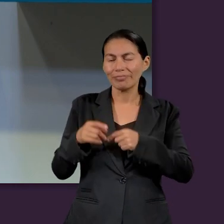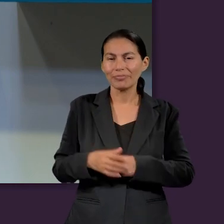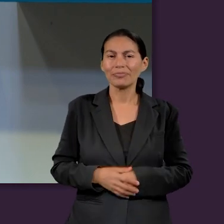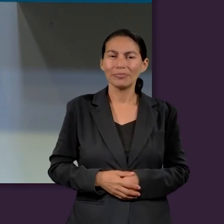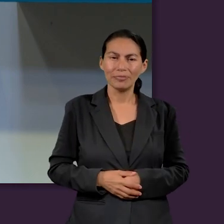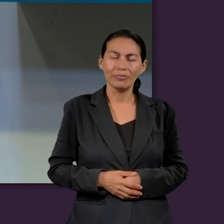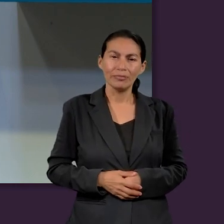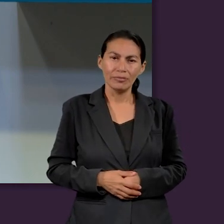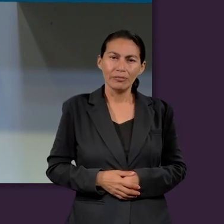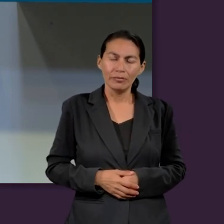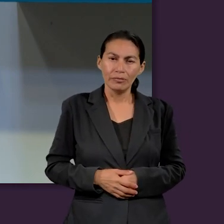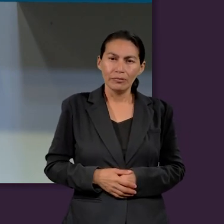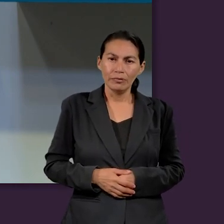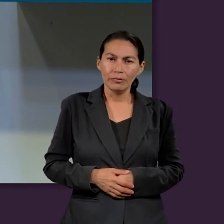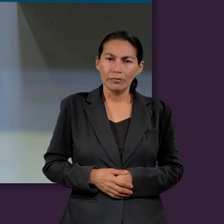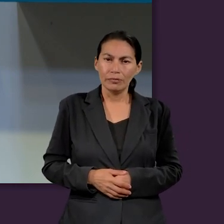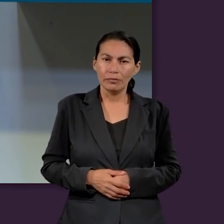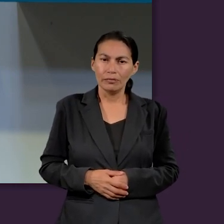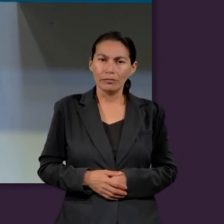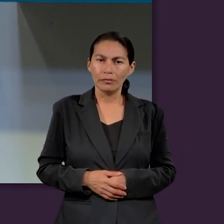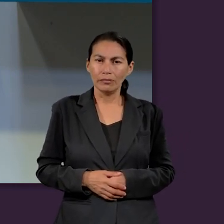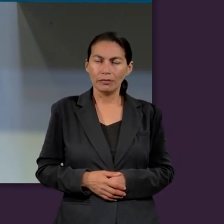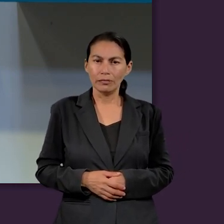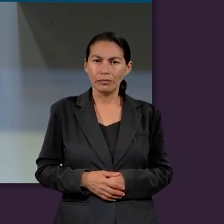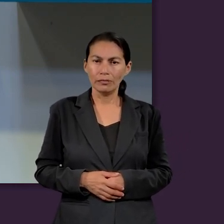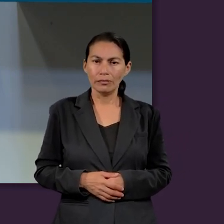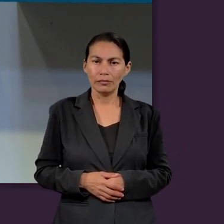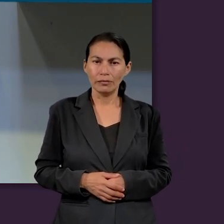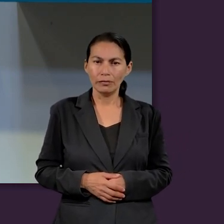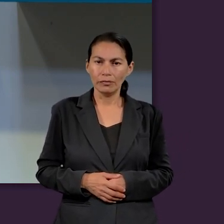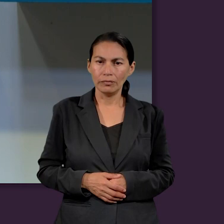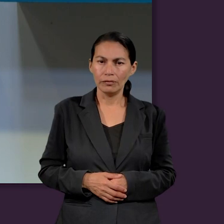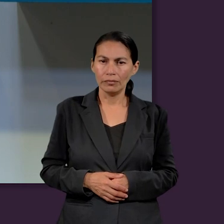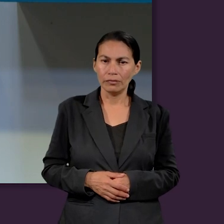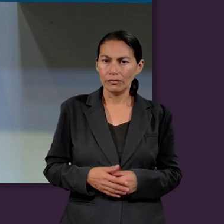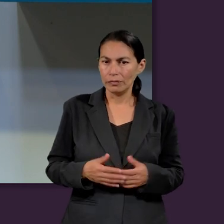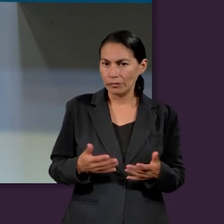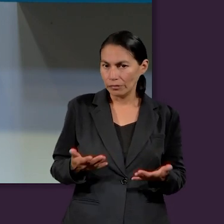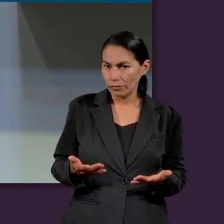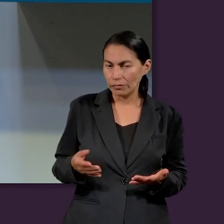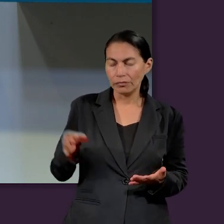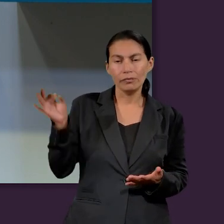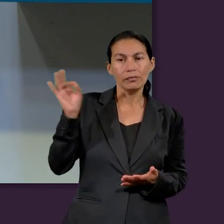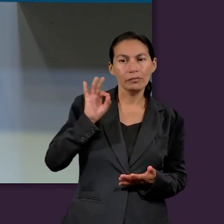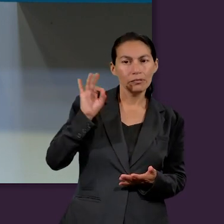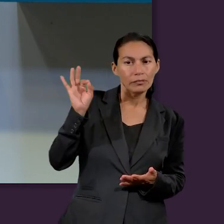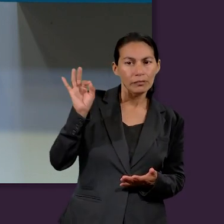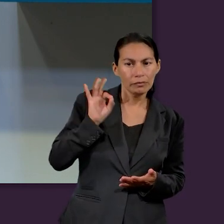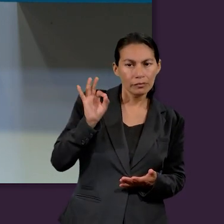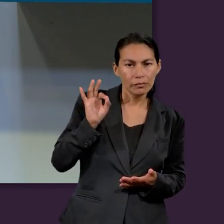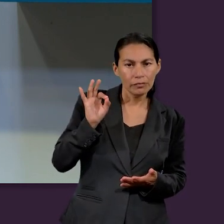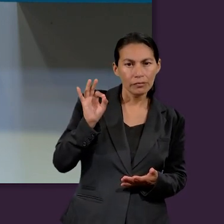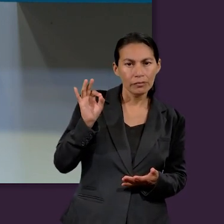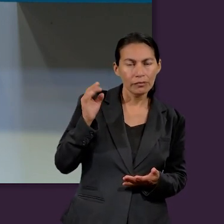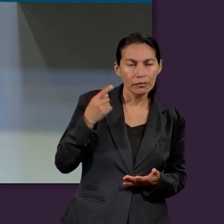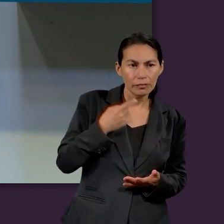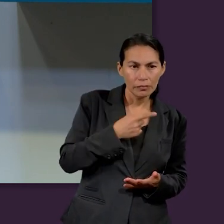de varios, ¿no? Quizás